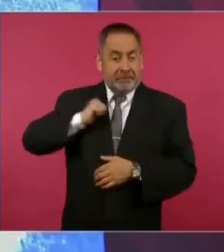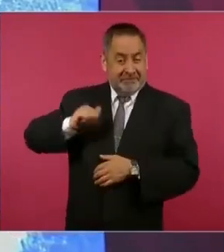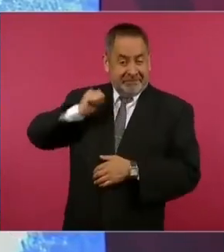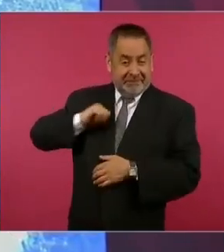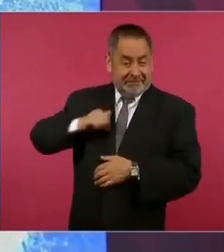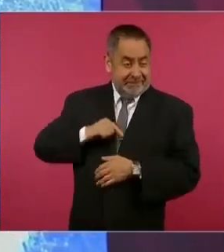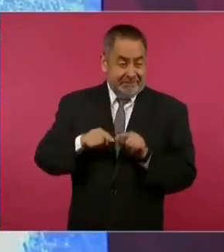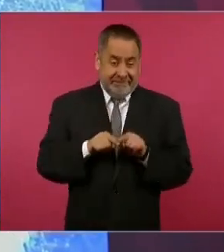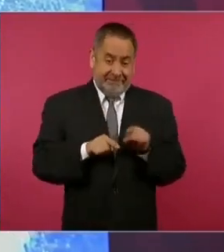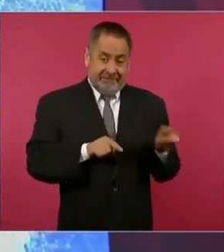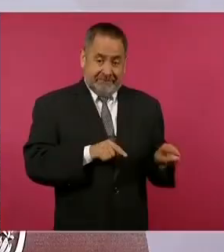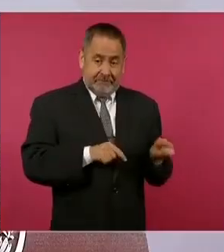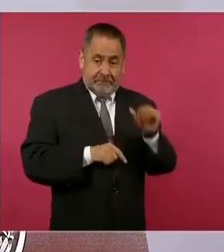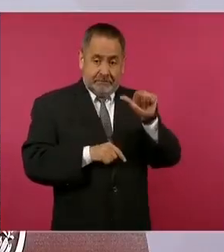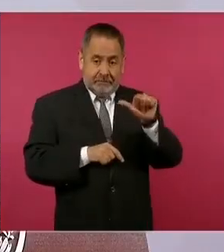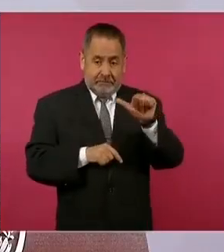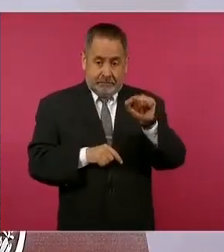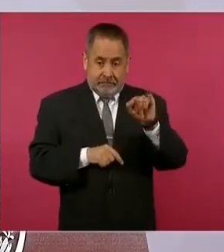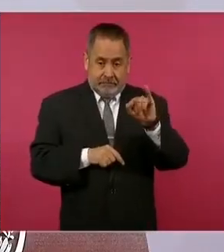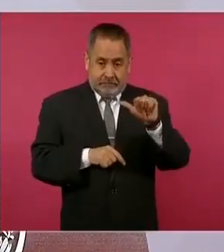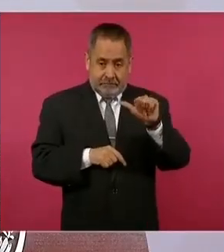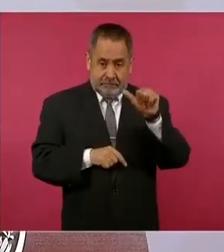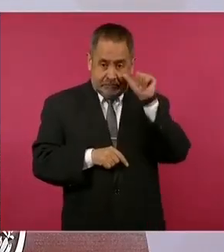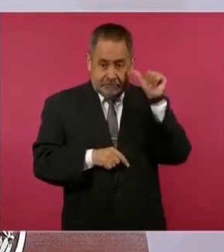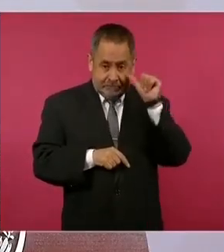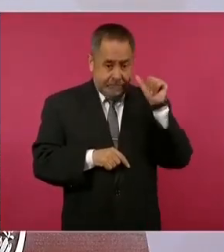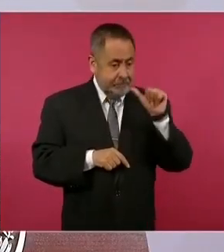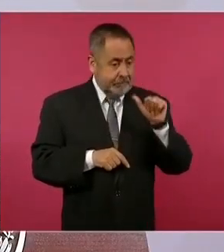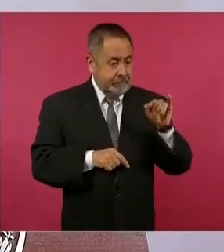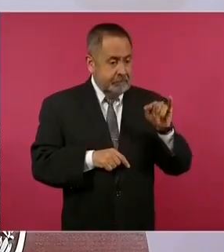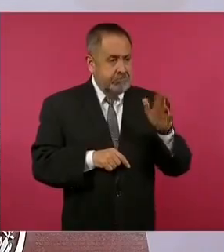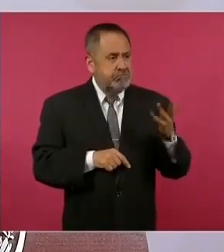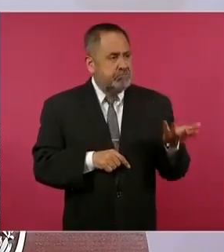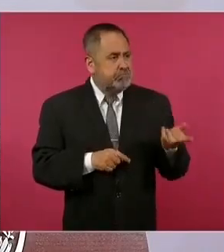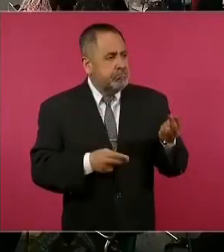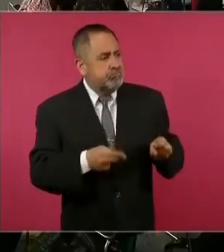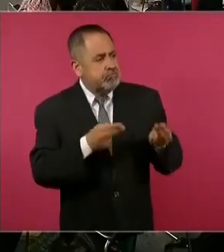lo que es ahora.